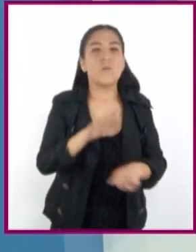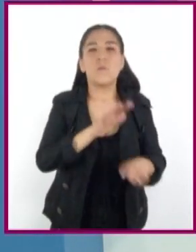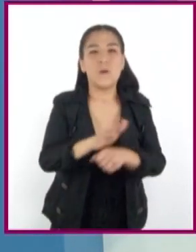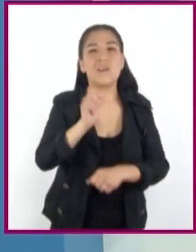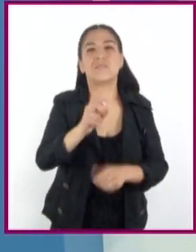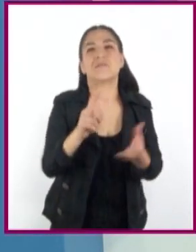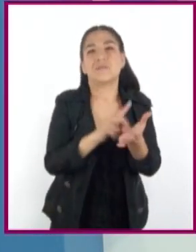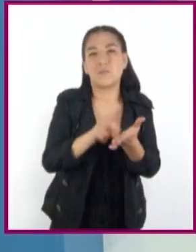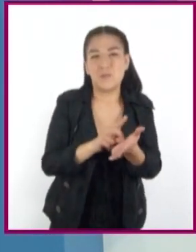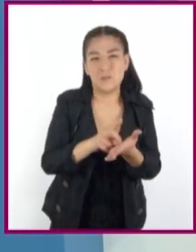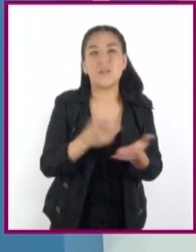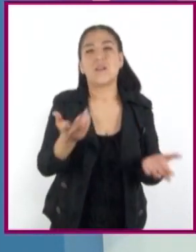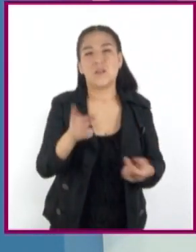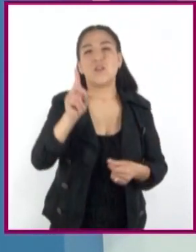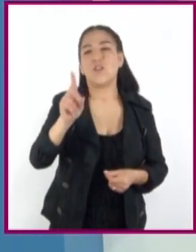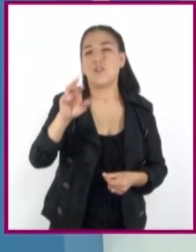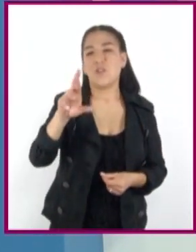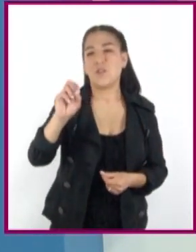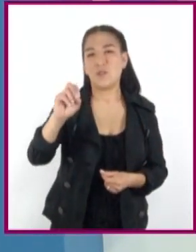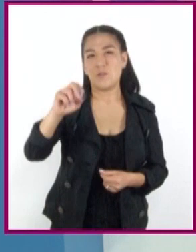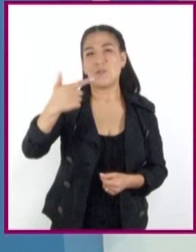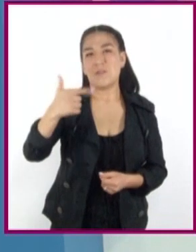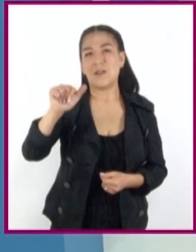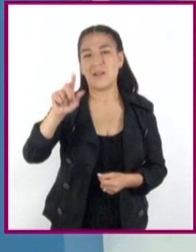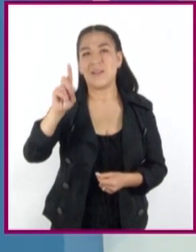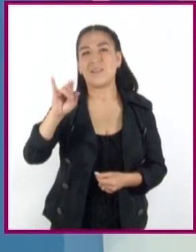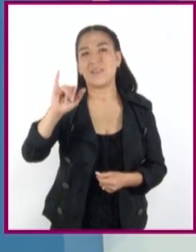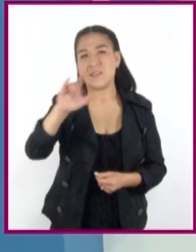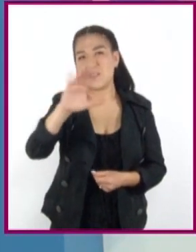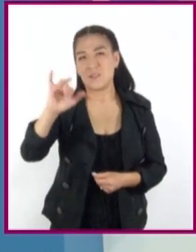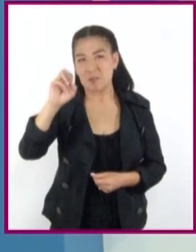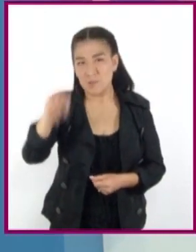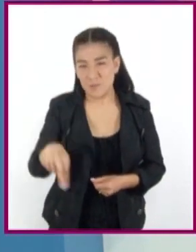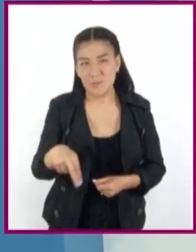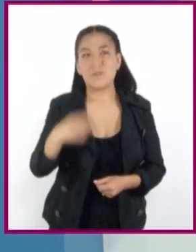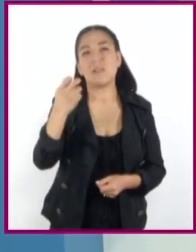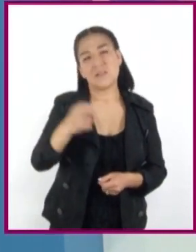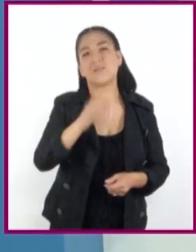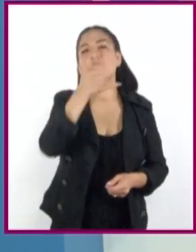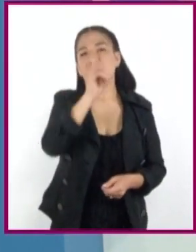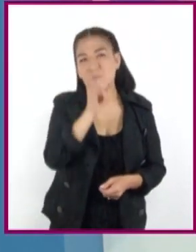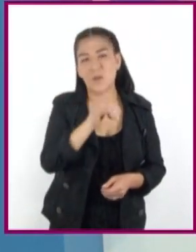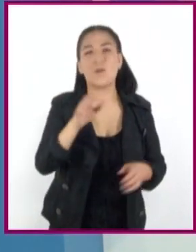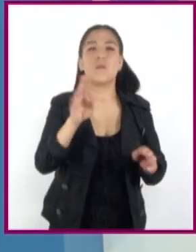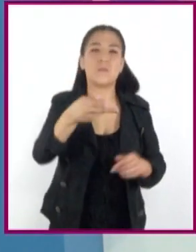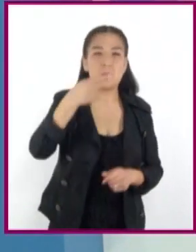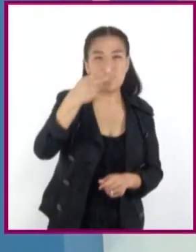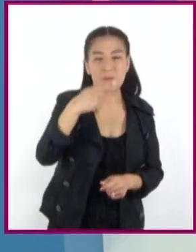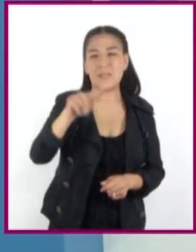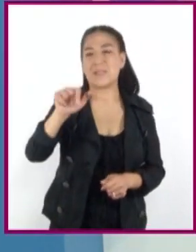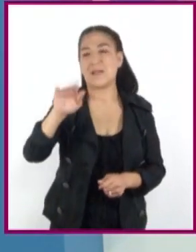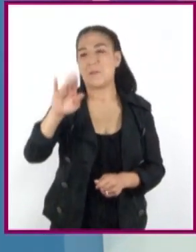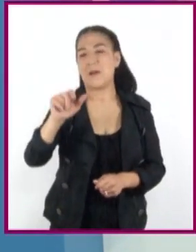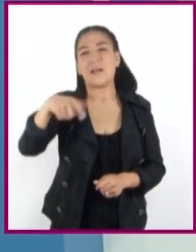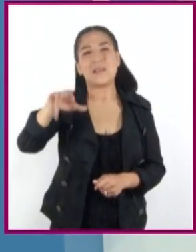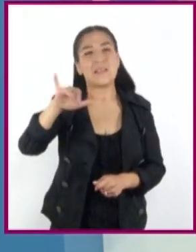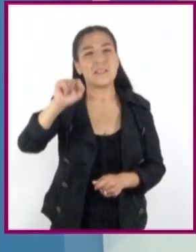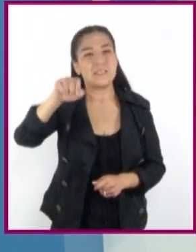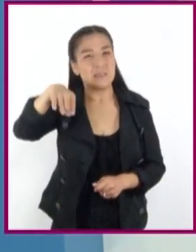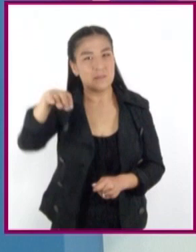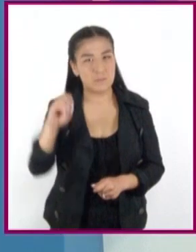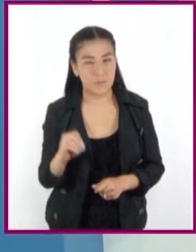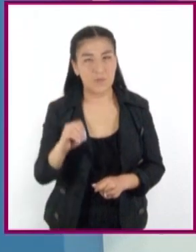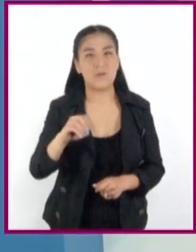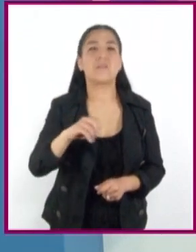a las drogas o drogadicción, al alcohol o al alcoholismo, y tabaco o tabaquismo, así como a